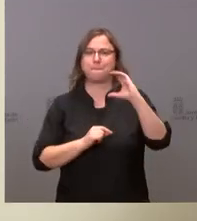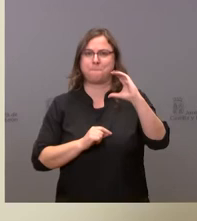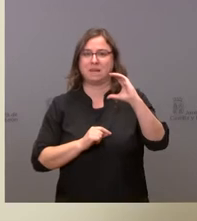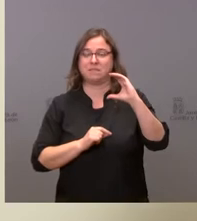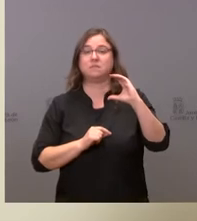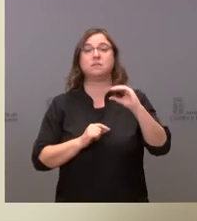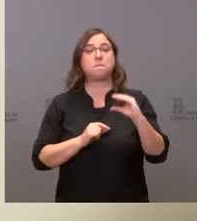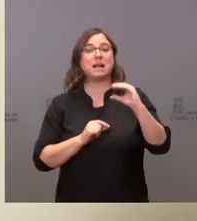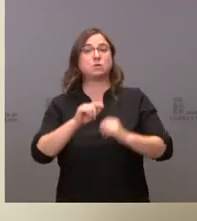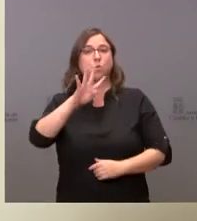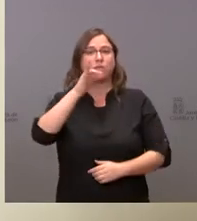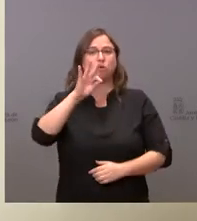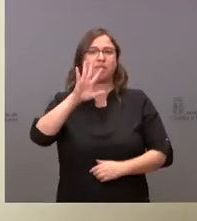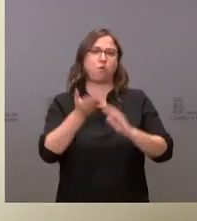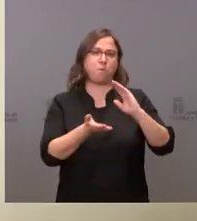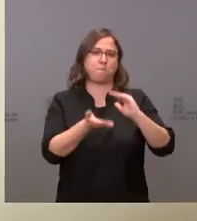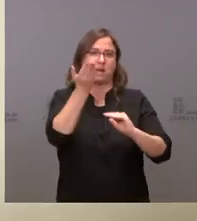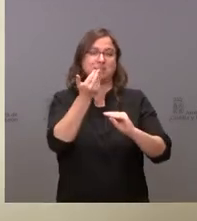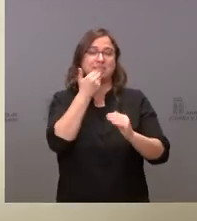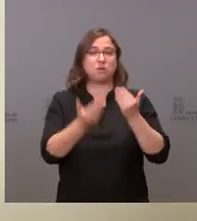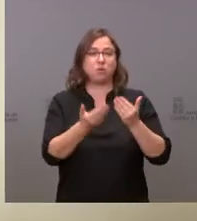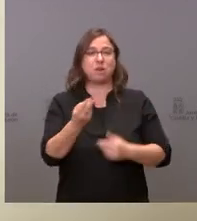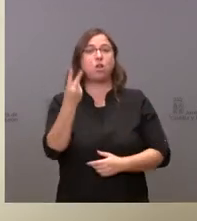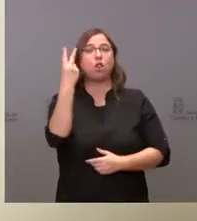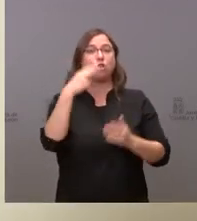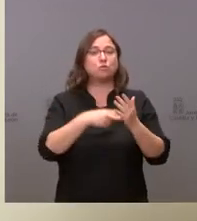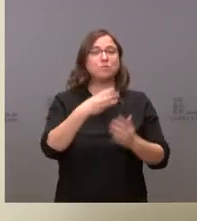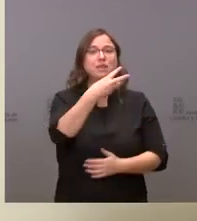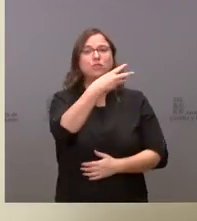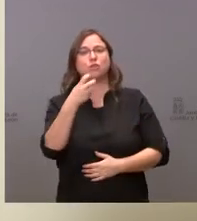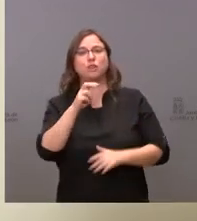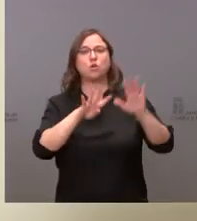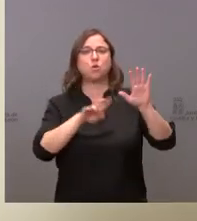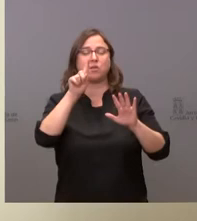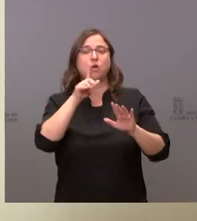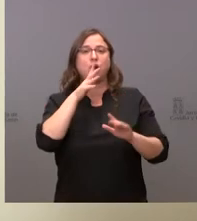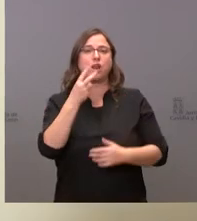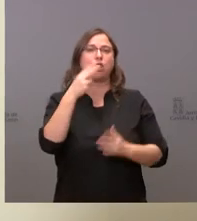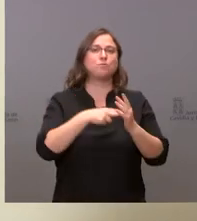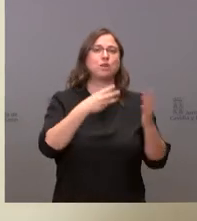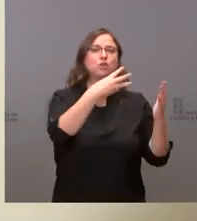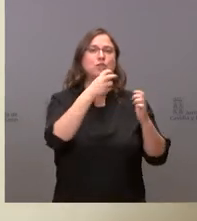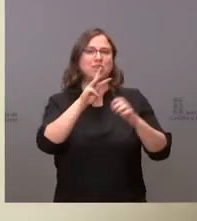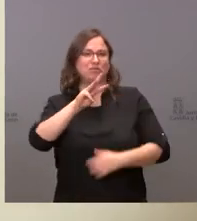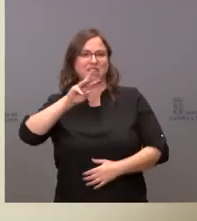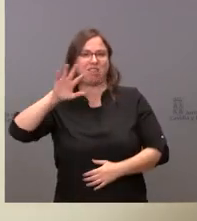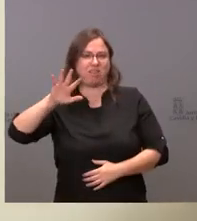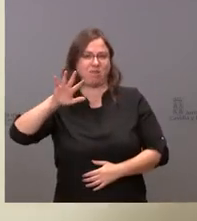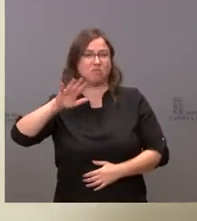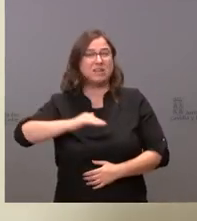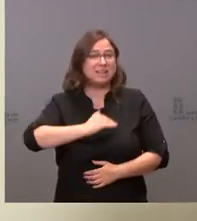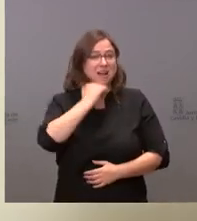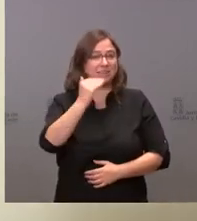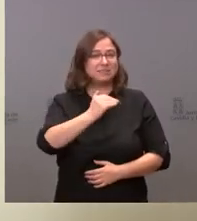4,5% de los 12.291 a los 12.835, que es casi